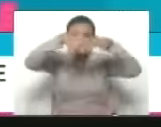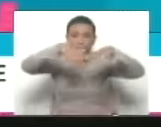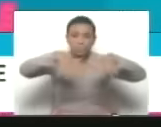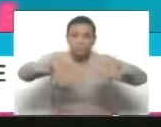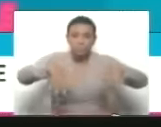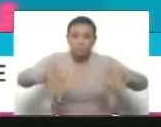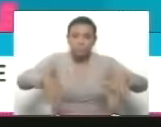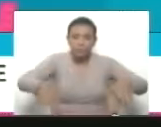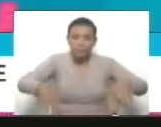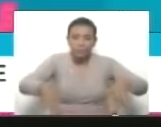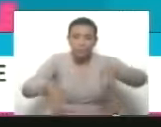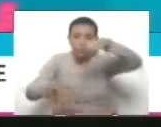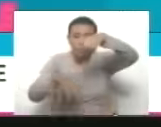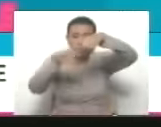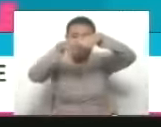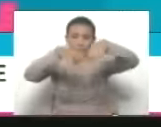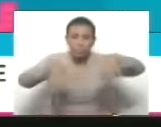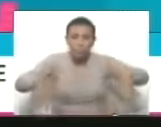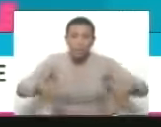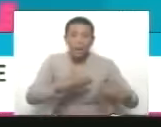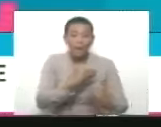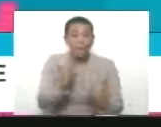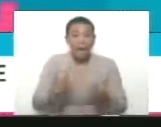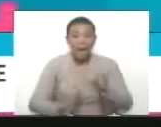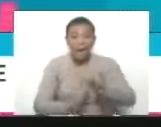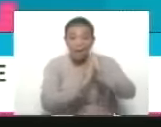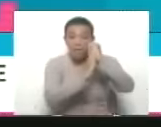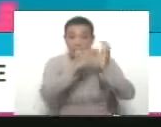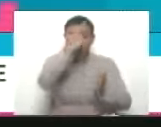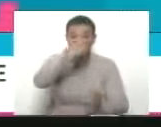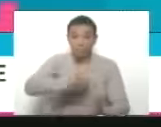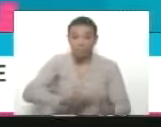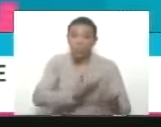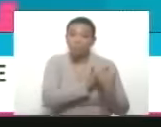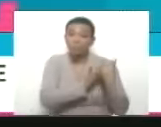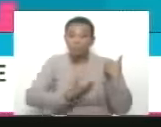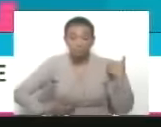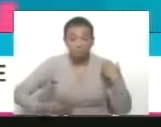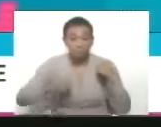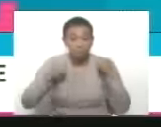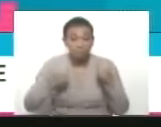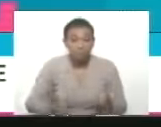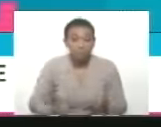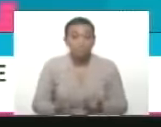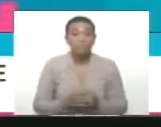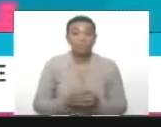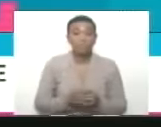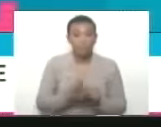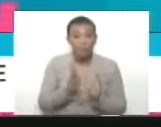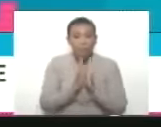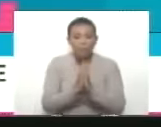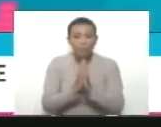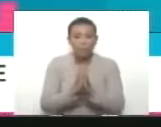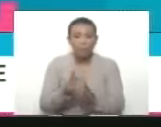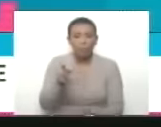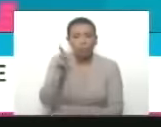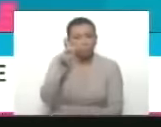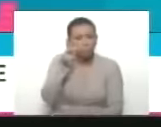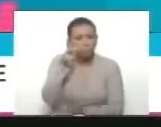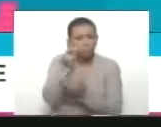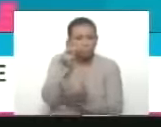de la gran misión Venezuela Mujer, si técnicamente me la pudieran poner en pantalla.